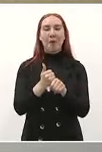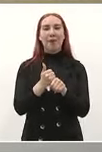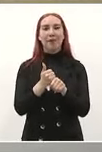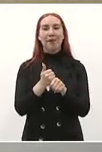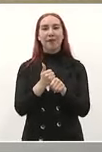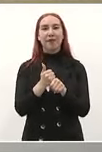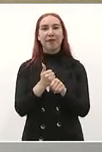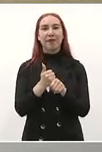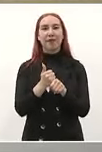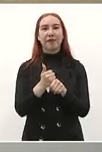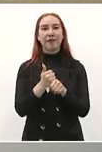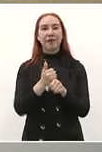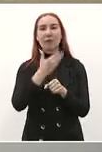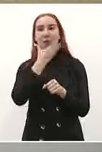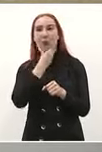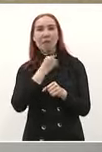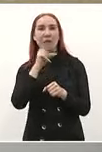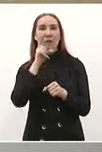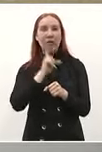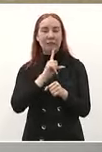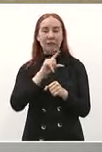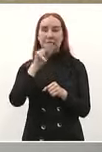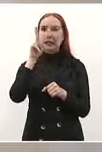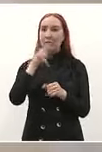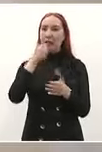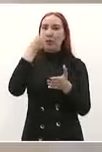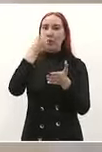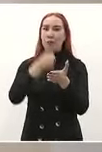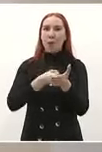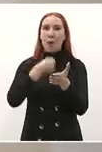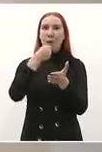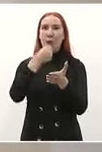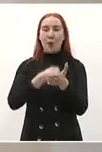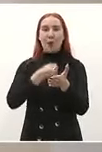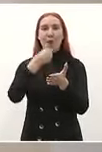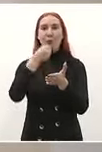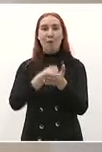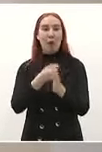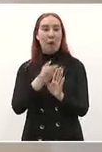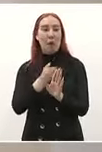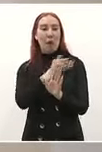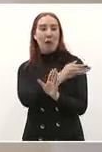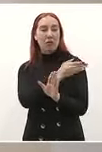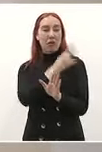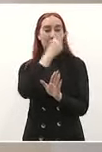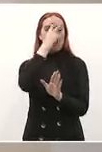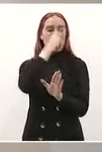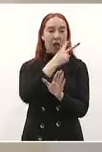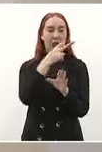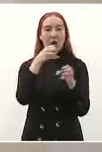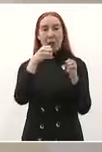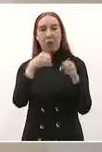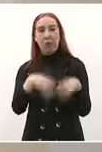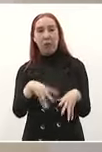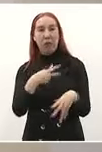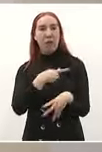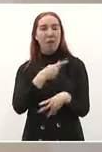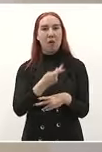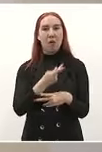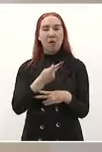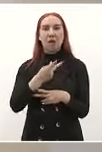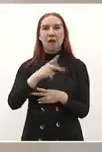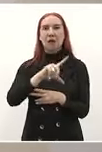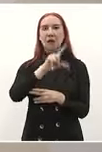salcaron adelante al país estaba el país en decadencia pero se llevó a cabo algo